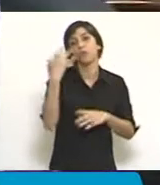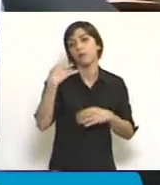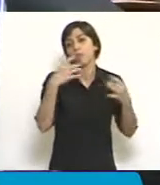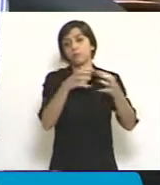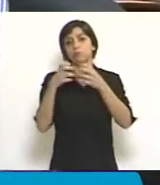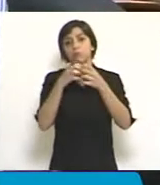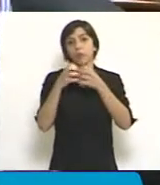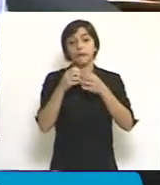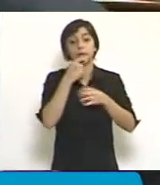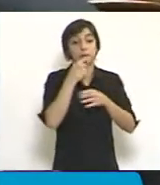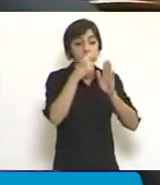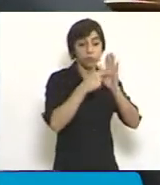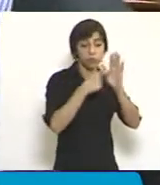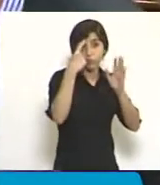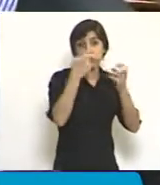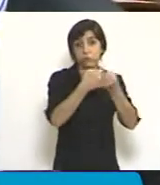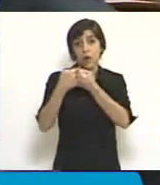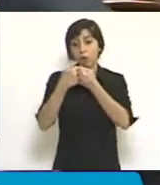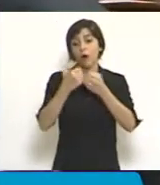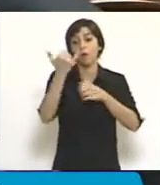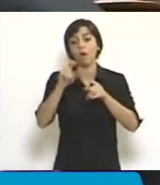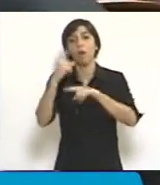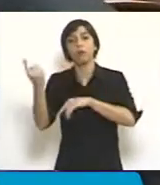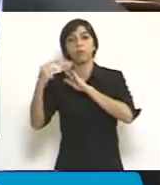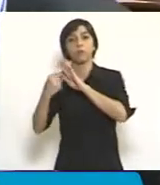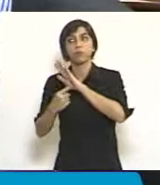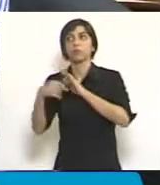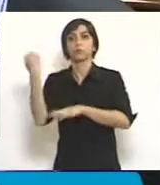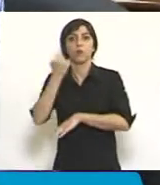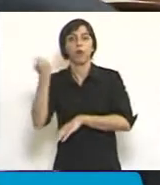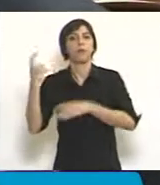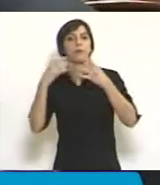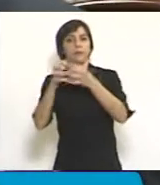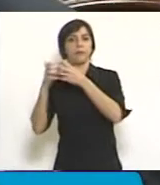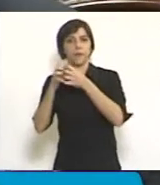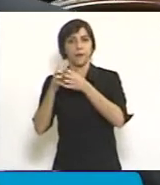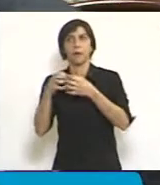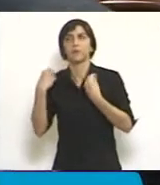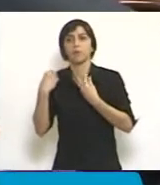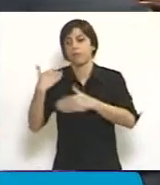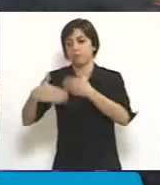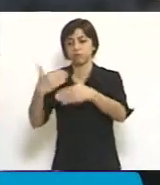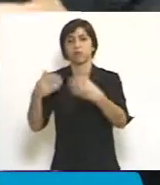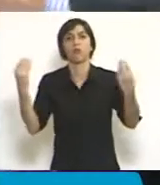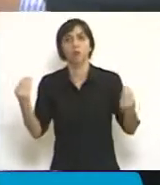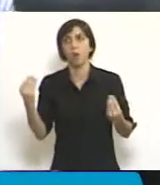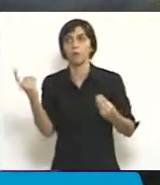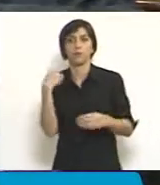implementación de ese código, la mejor manera de discutir una mejor implementación de ese código es